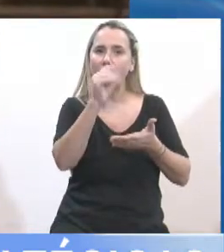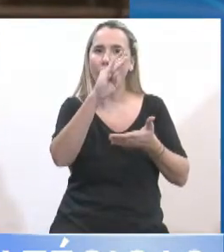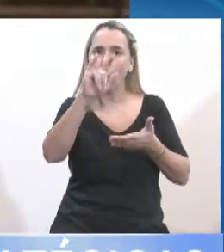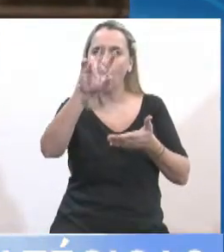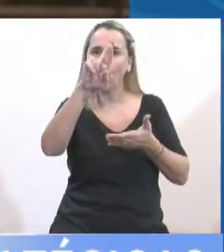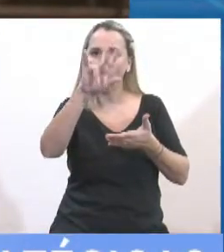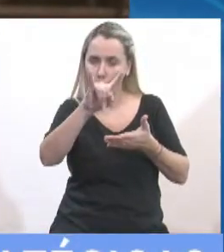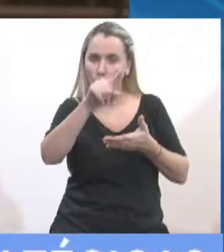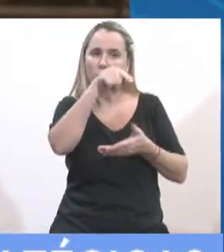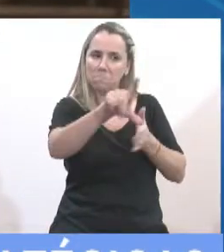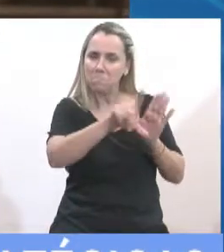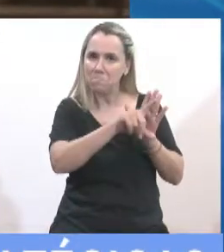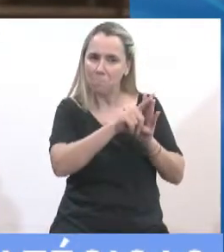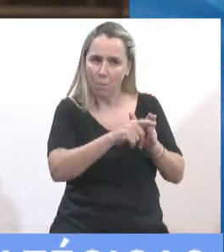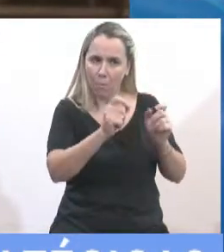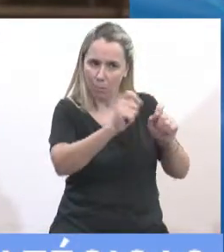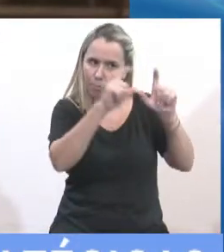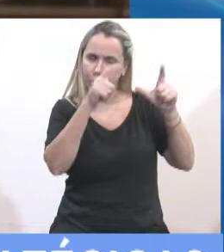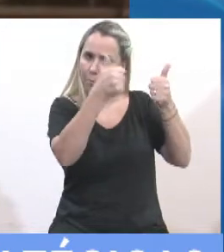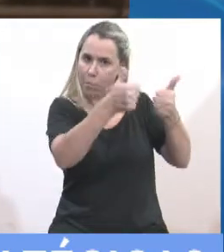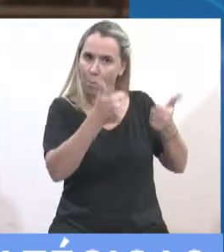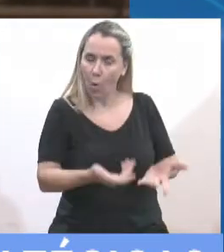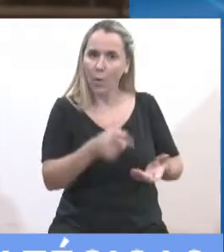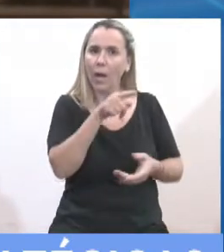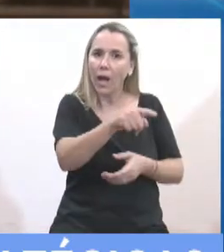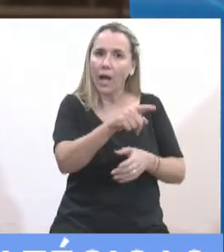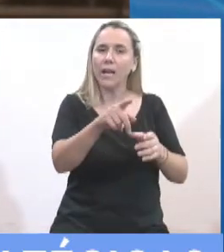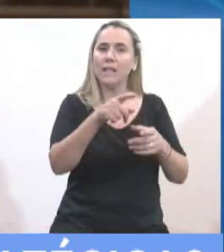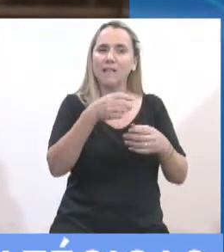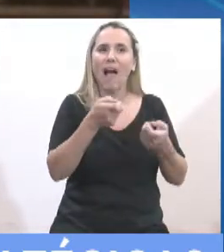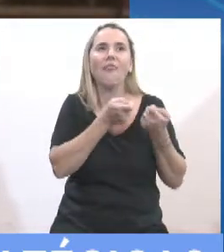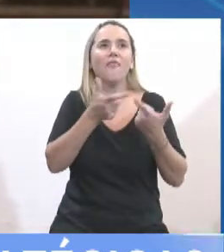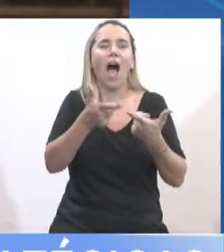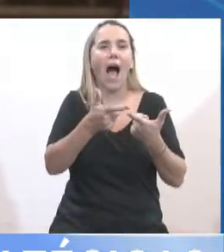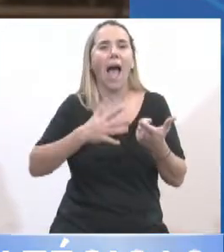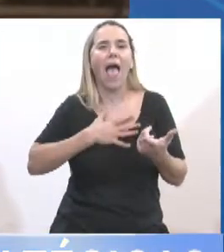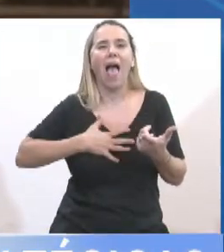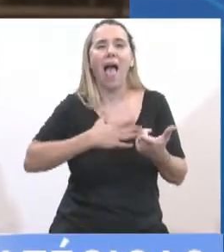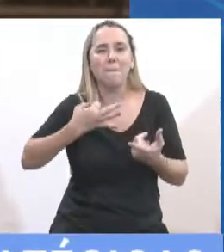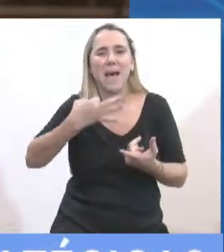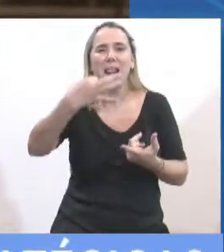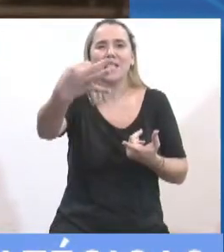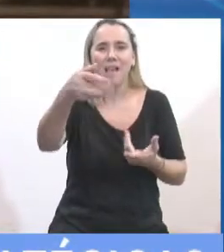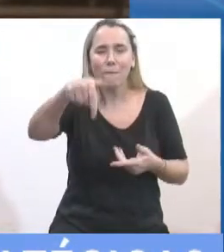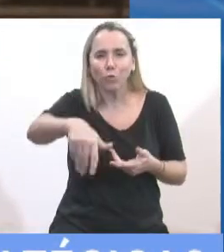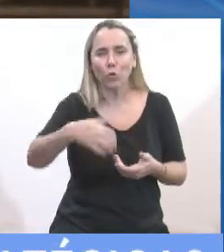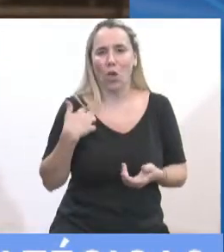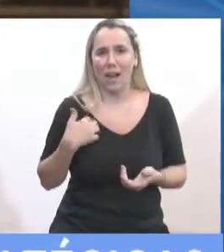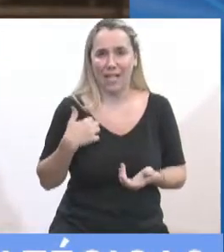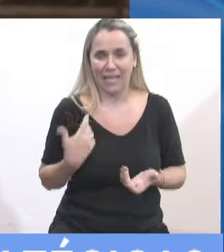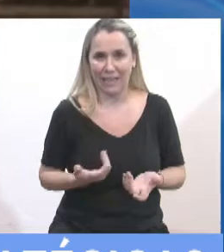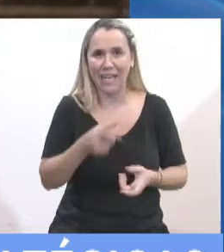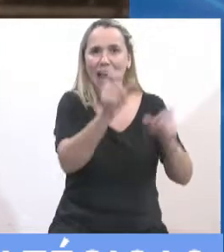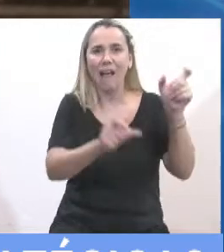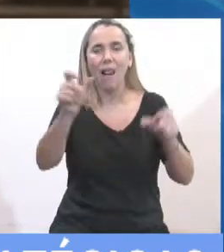ley que realmente le da un marco de esperanza, como decía el senador Poggi, al futuro de la Argentina y de los